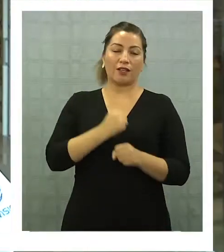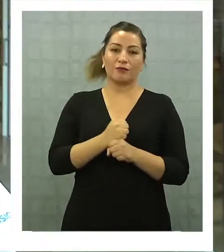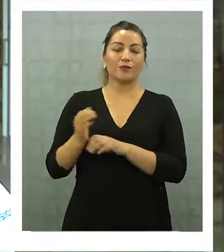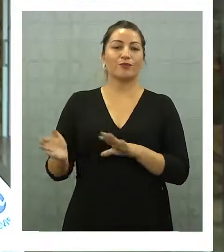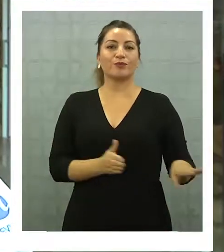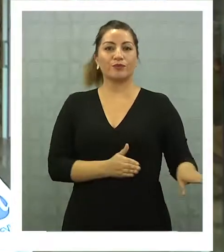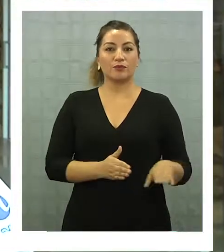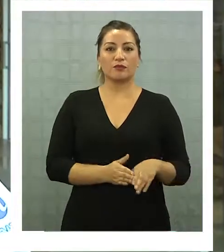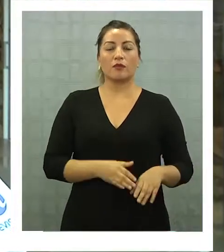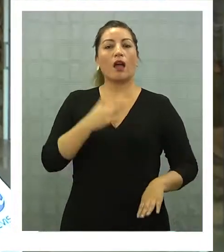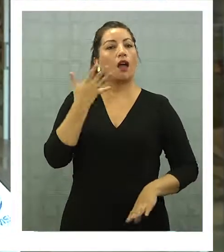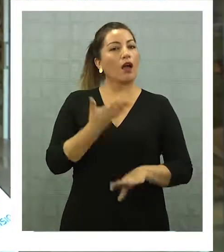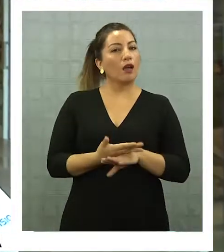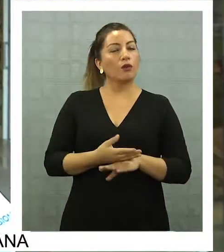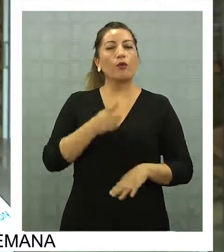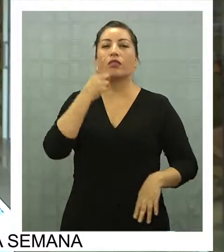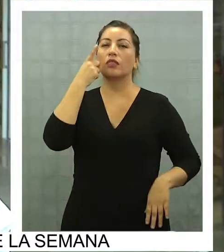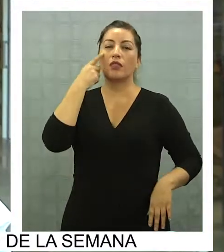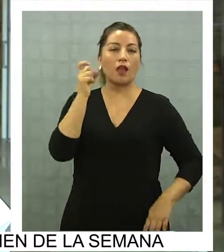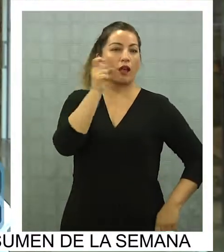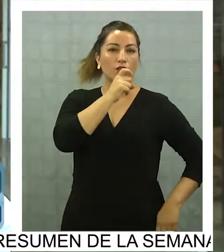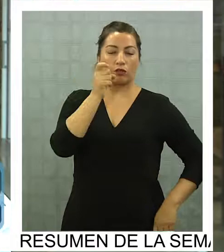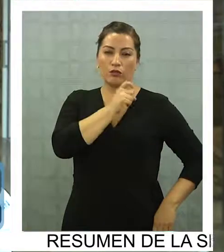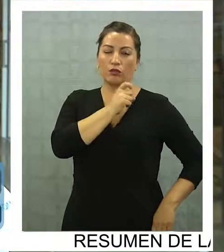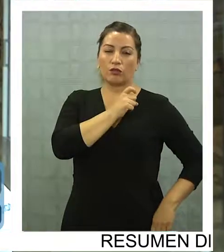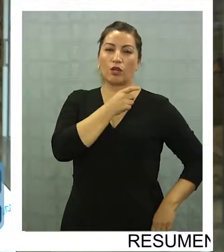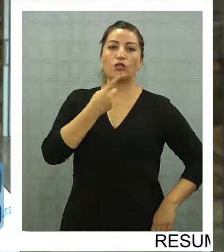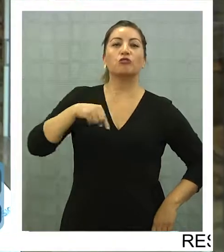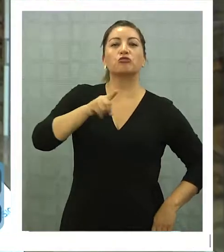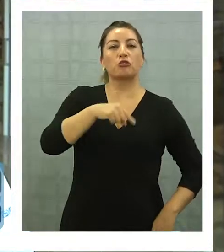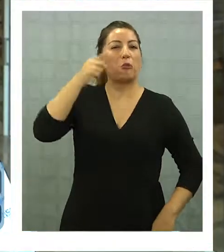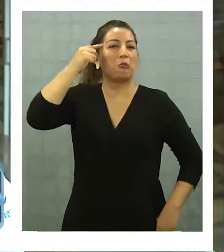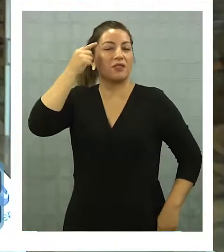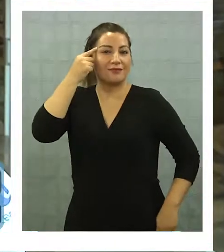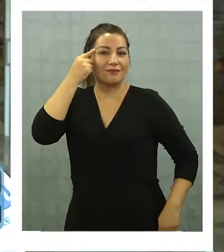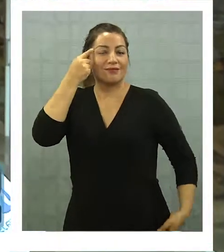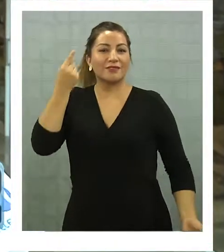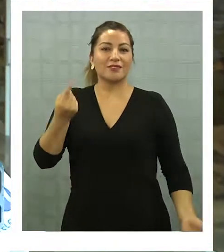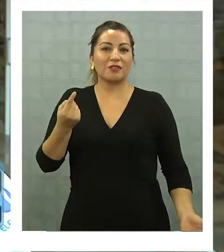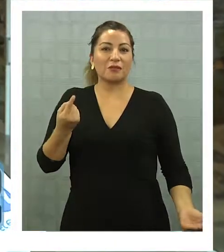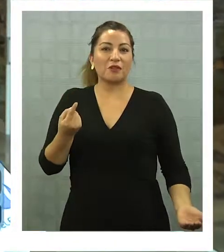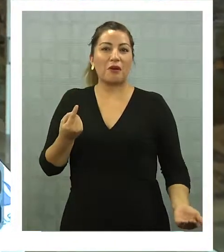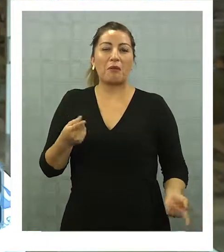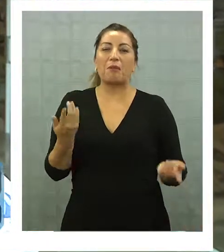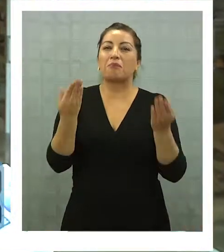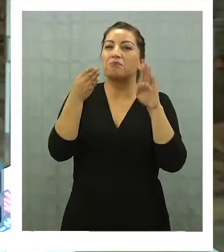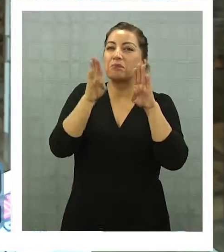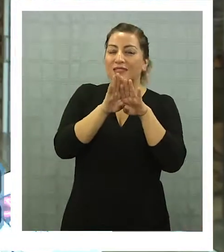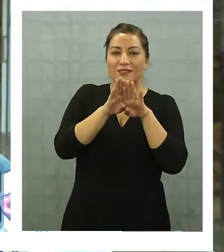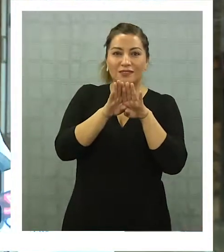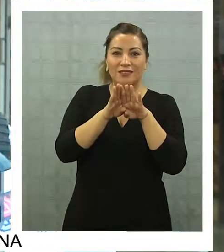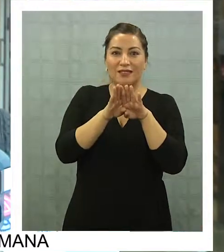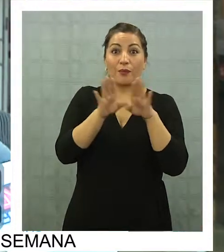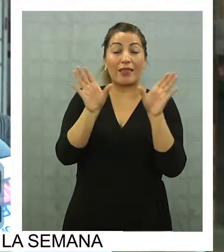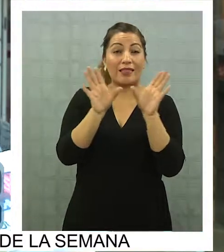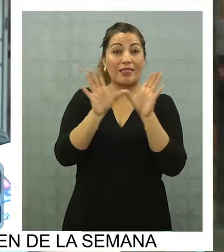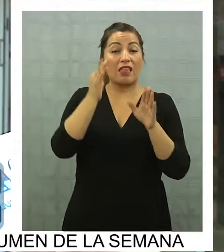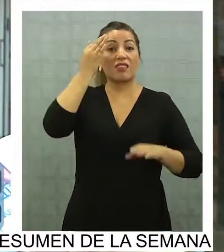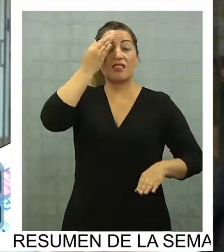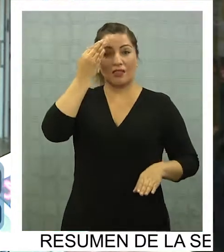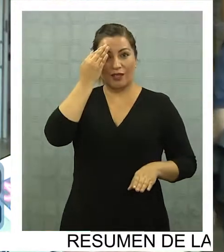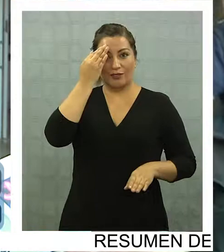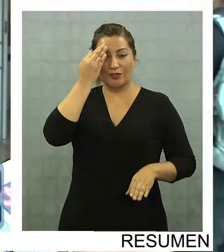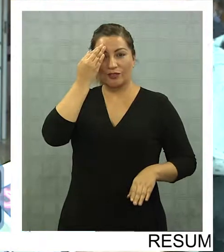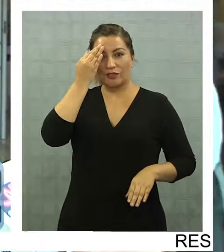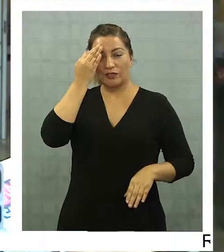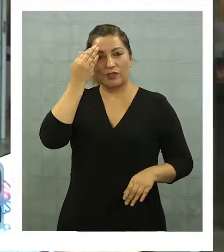Nos encontramos con un feriado, obviamente, que uno podía presumir o presagiar que iba a ser efectivo, que es el 10 de agosto, ¿no es cierto?, en